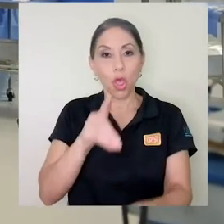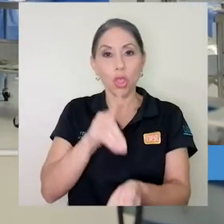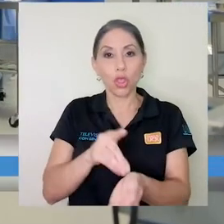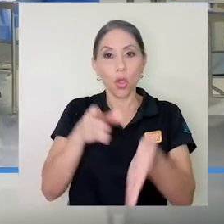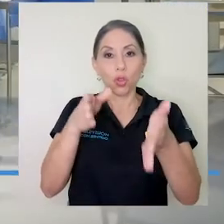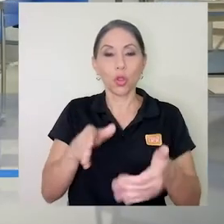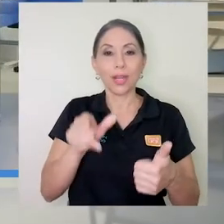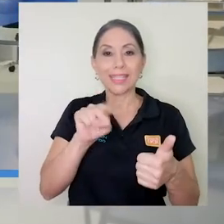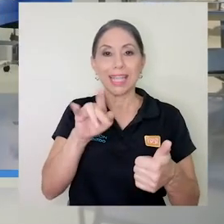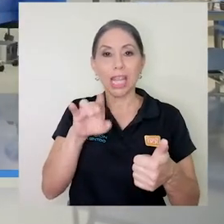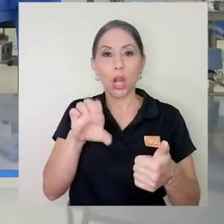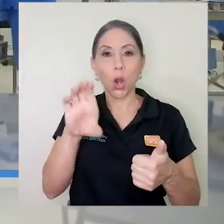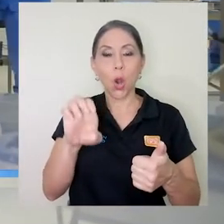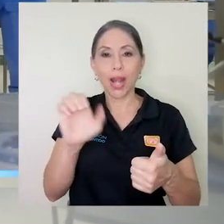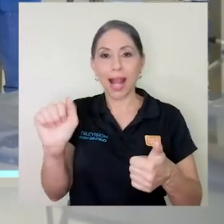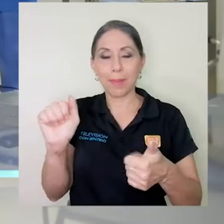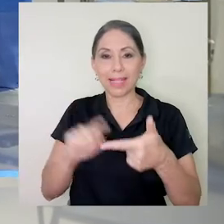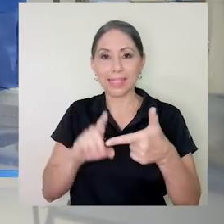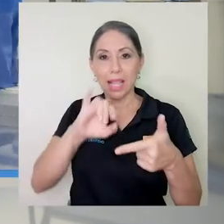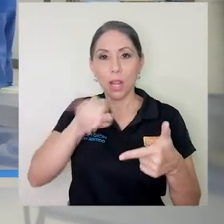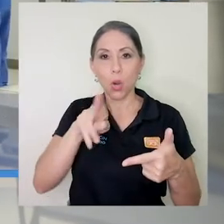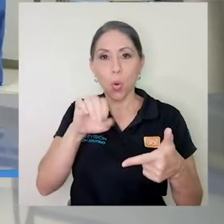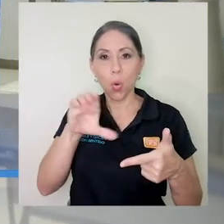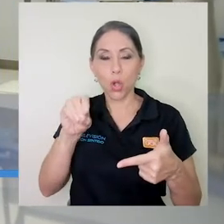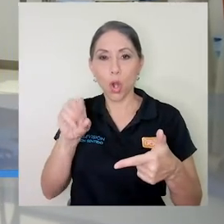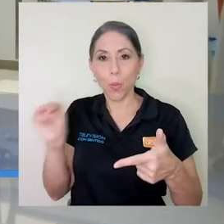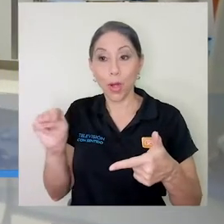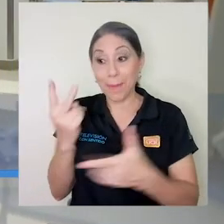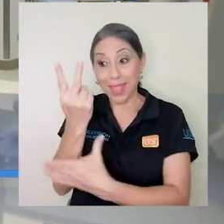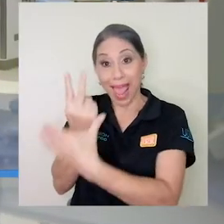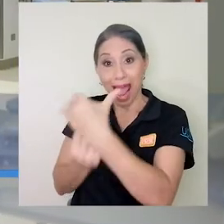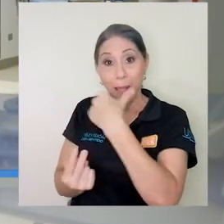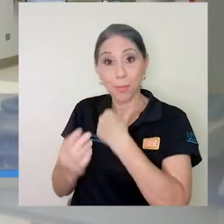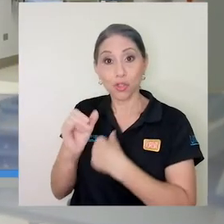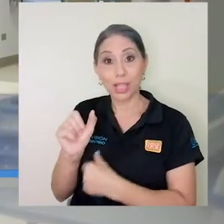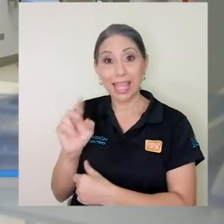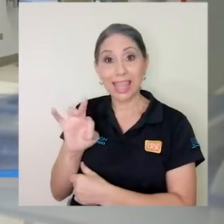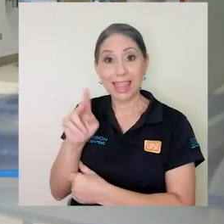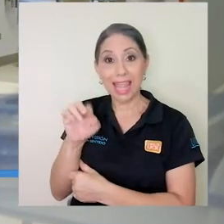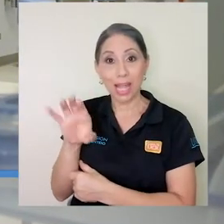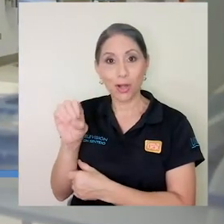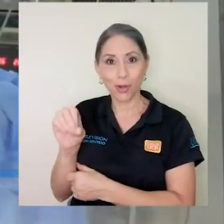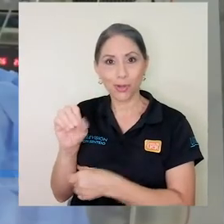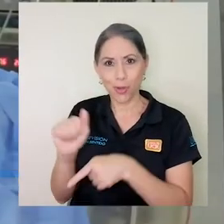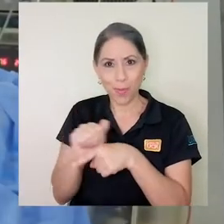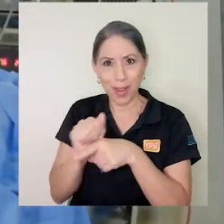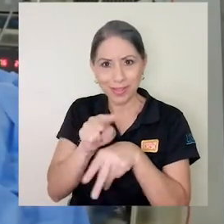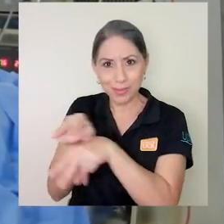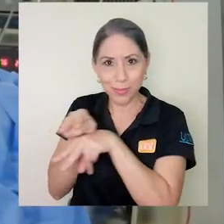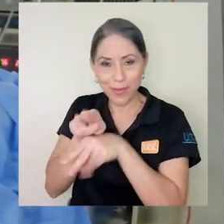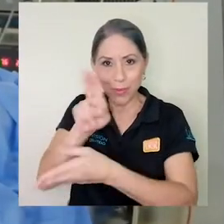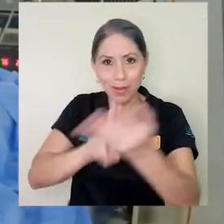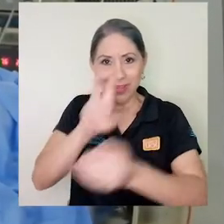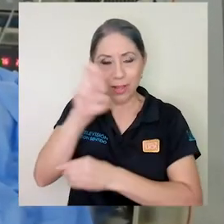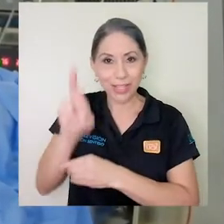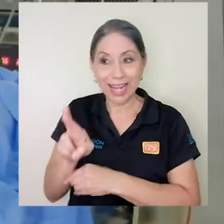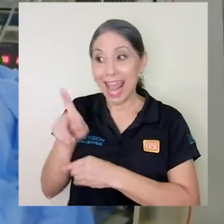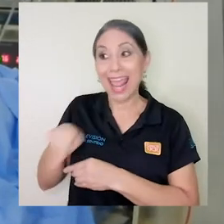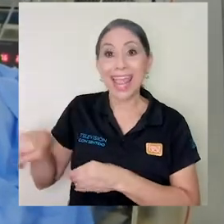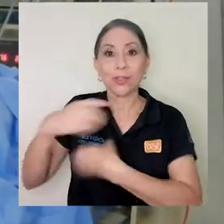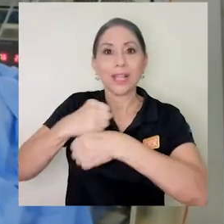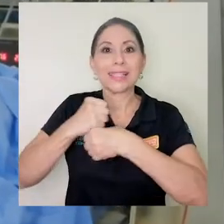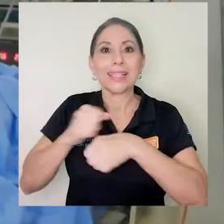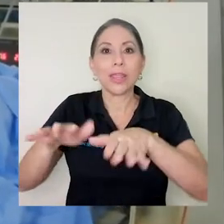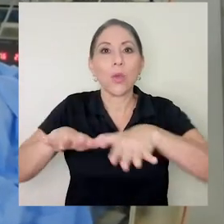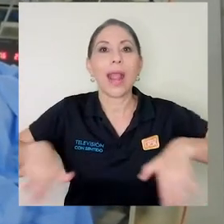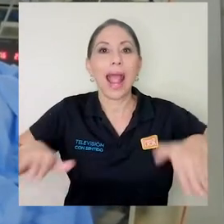Los doctores Nicol Álvarez y Julio Mora, ambos internos de la Universidad de Costa Rica, se encontraban realizando su campo